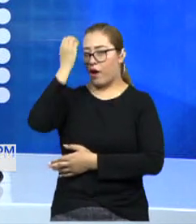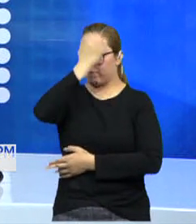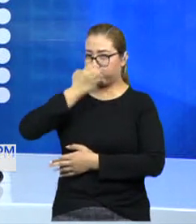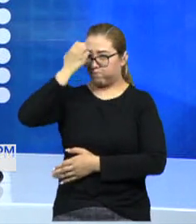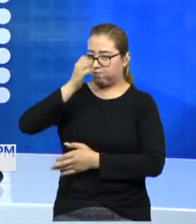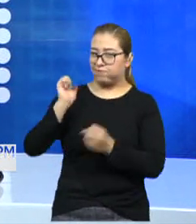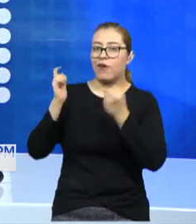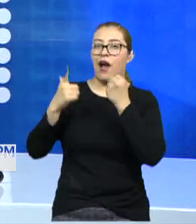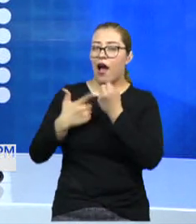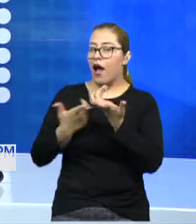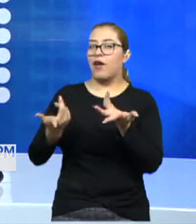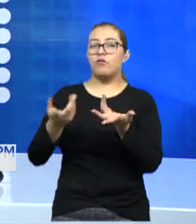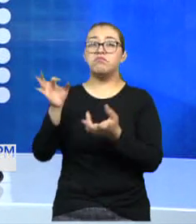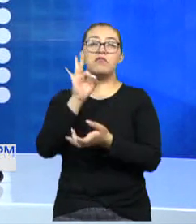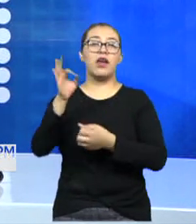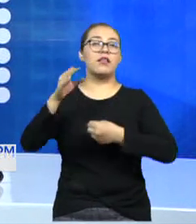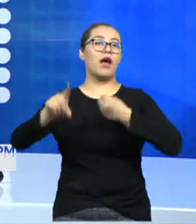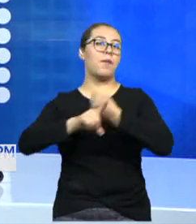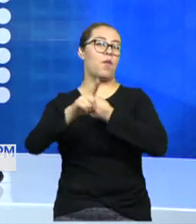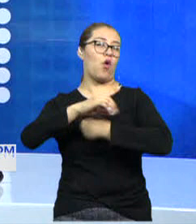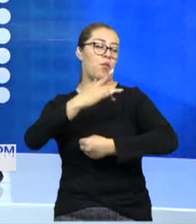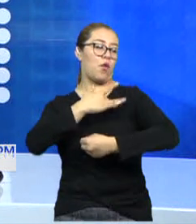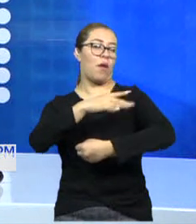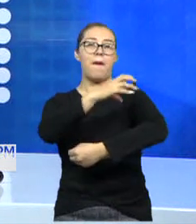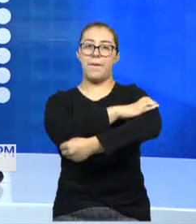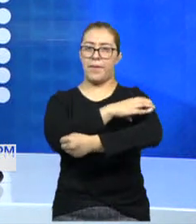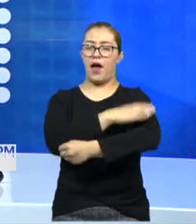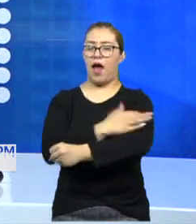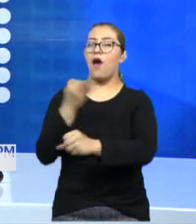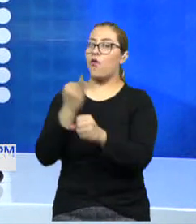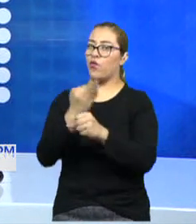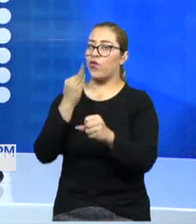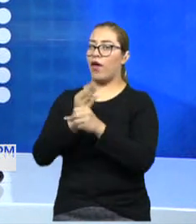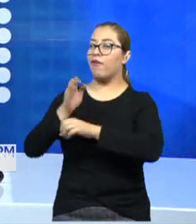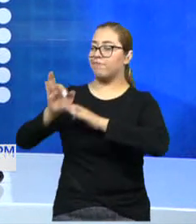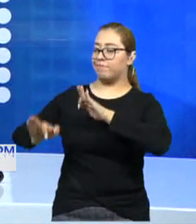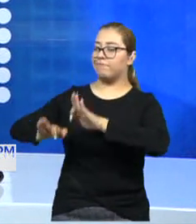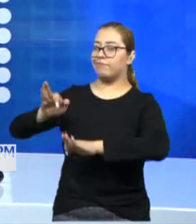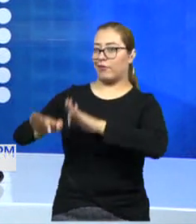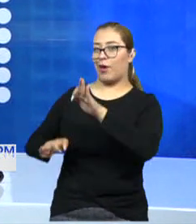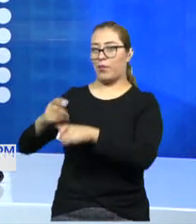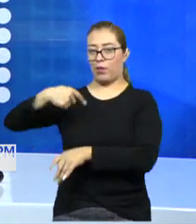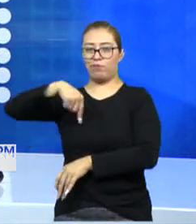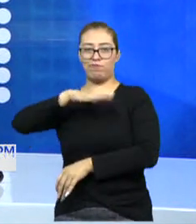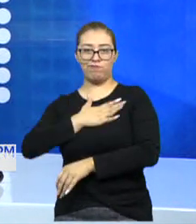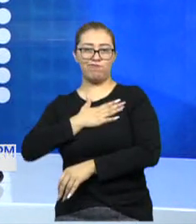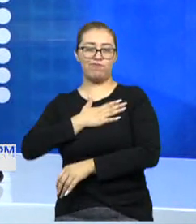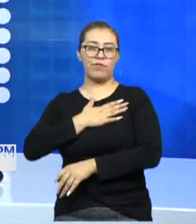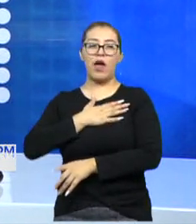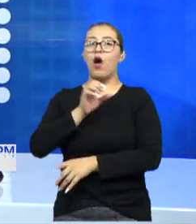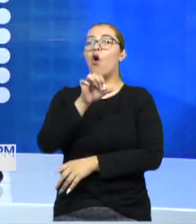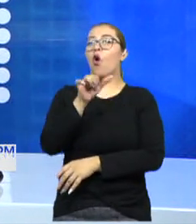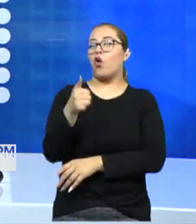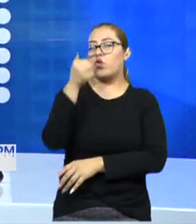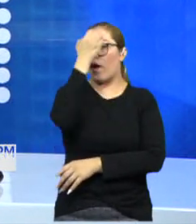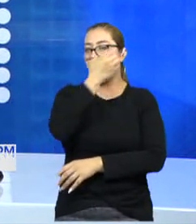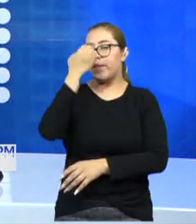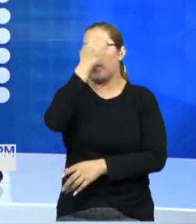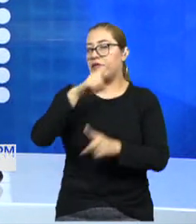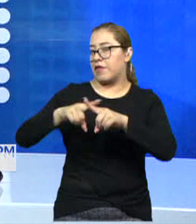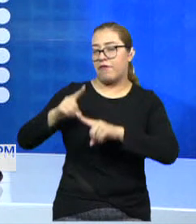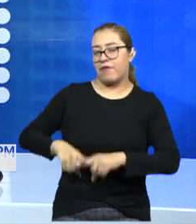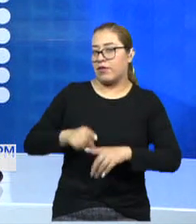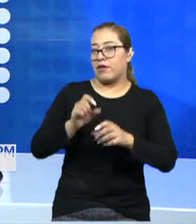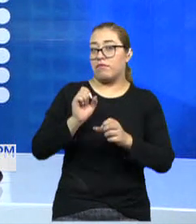un tema nada más de la presión. Ya estamos en tratamiento. Estamos terminando también algunos otros estudios para descartar que no sea algo de